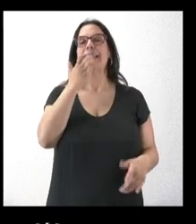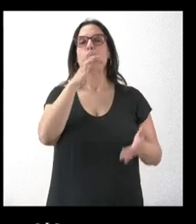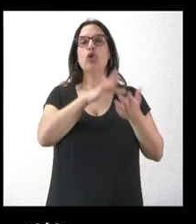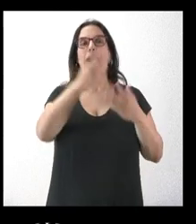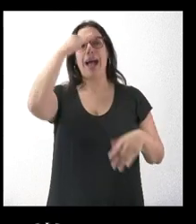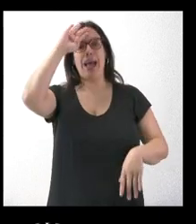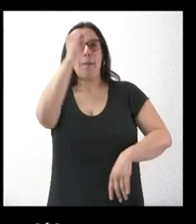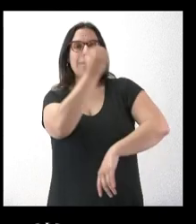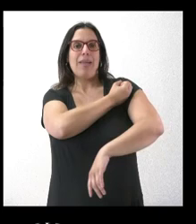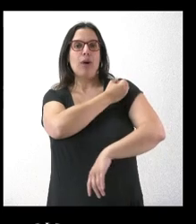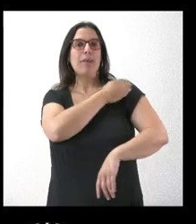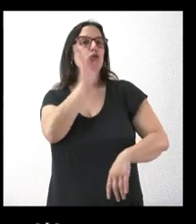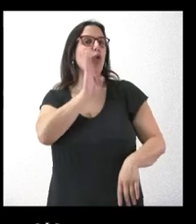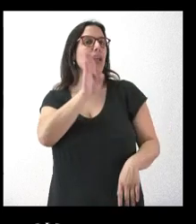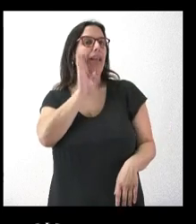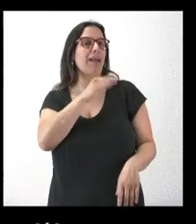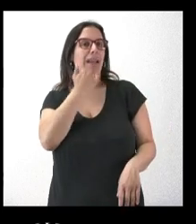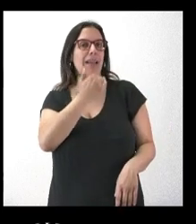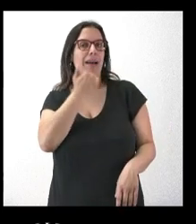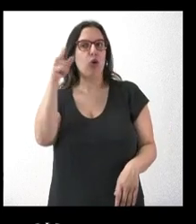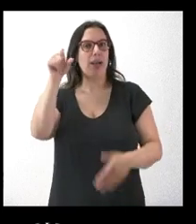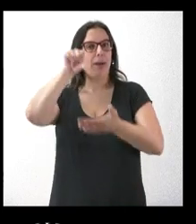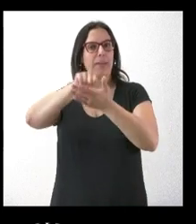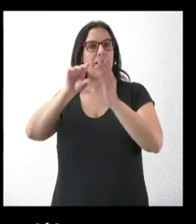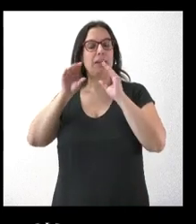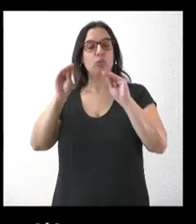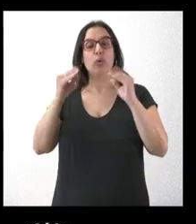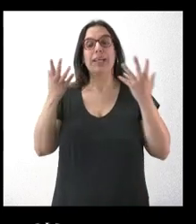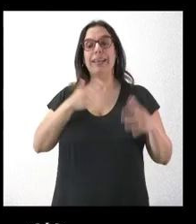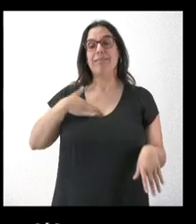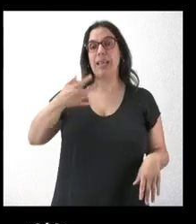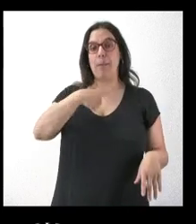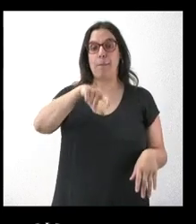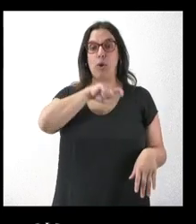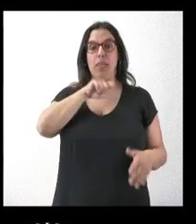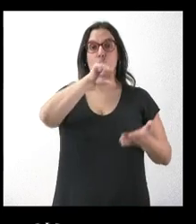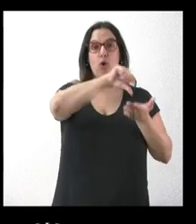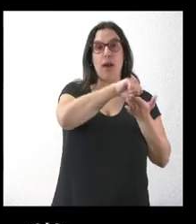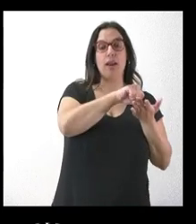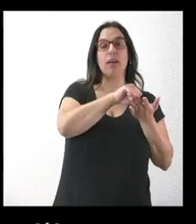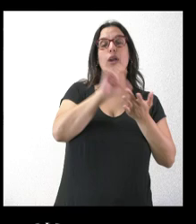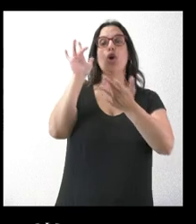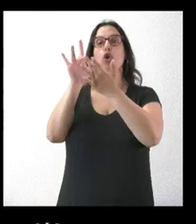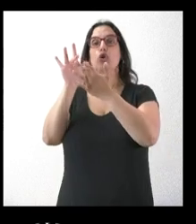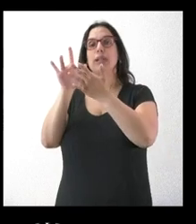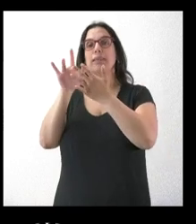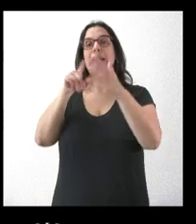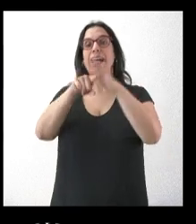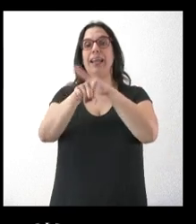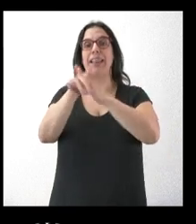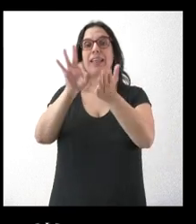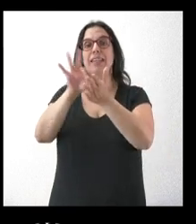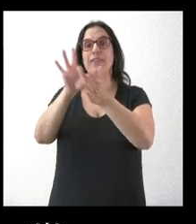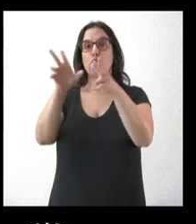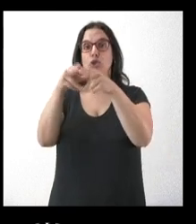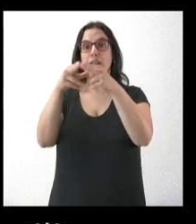capital. Quieren que la policía local contacte con la gerencia de servicios sociales de la Junta para compartir información.